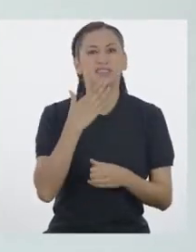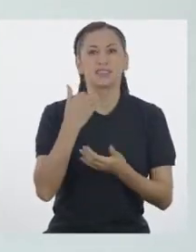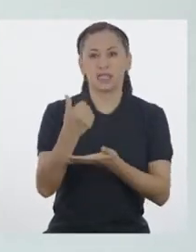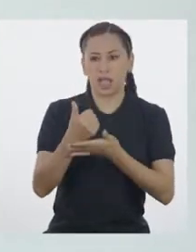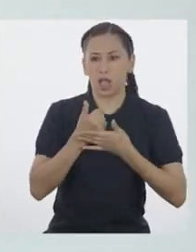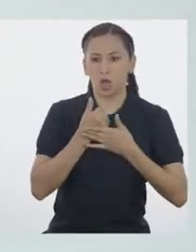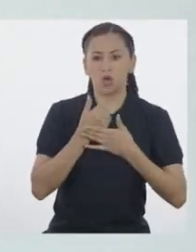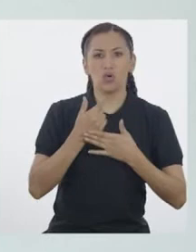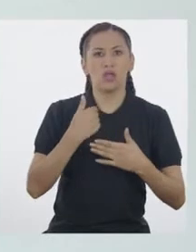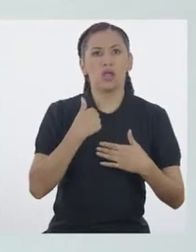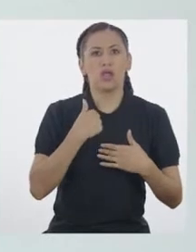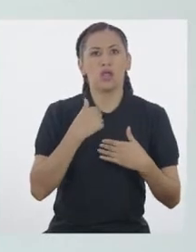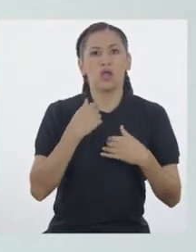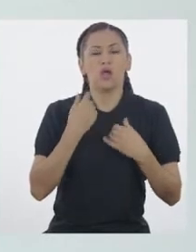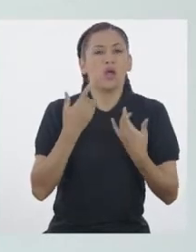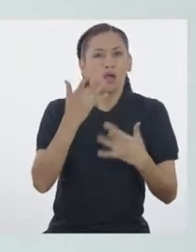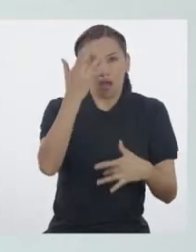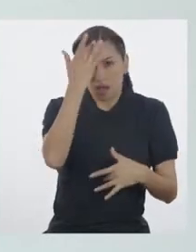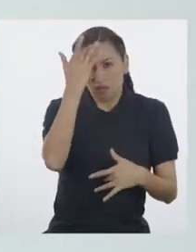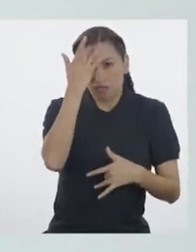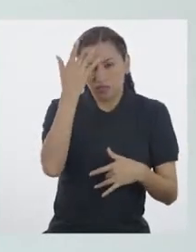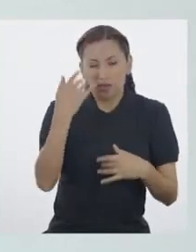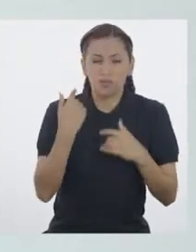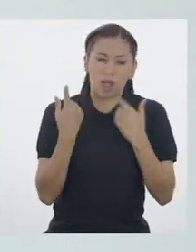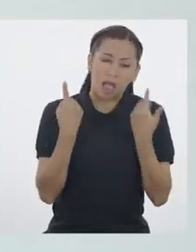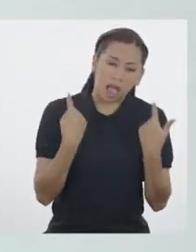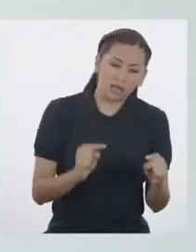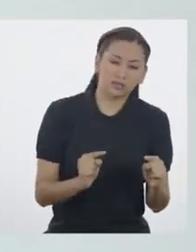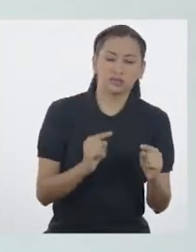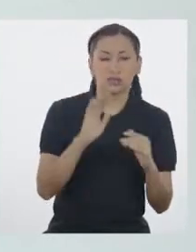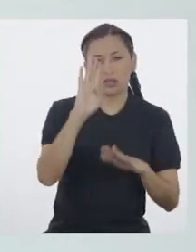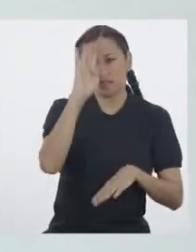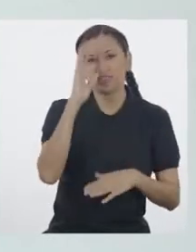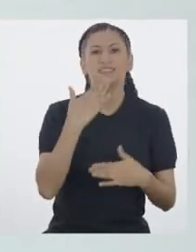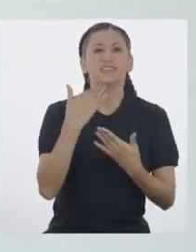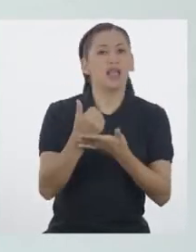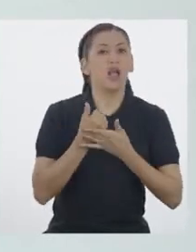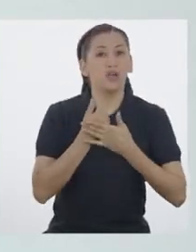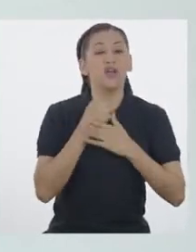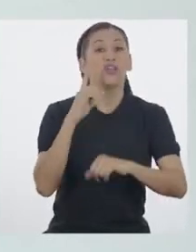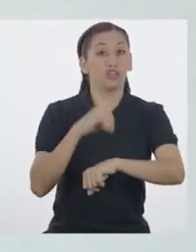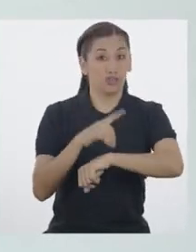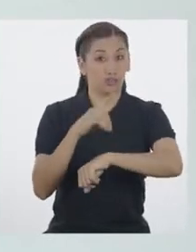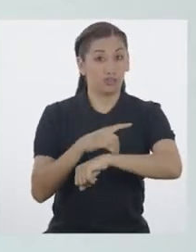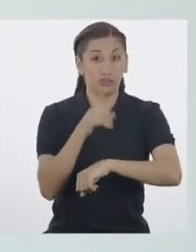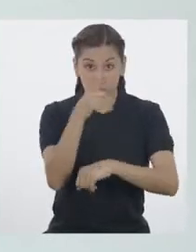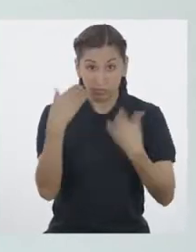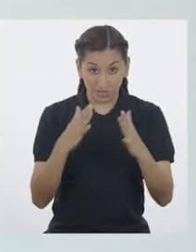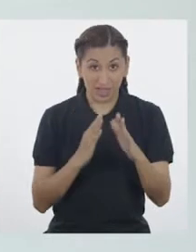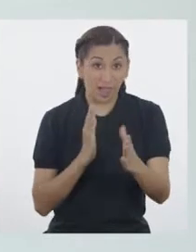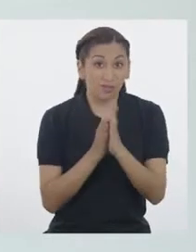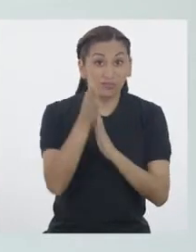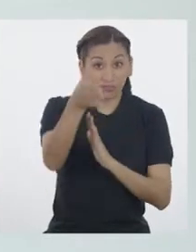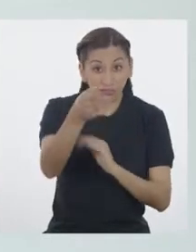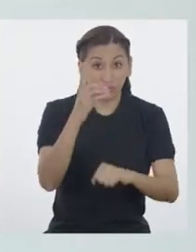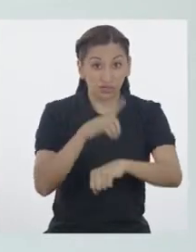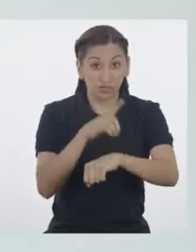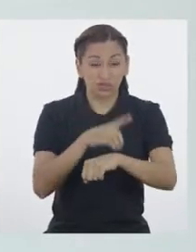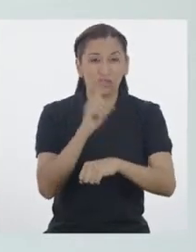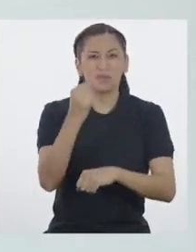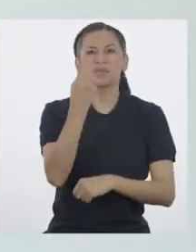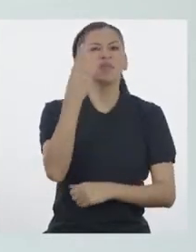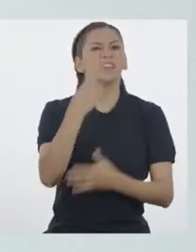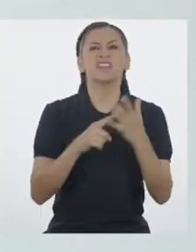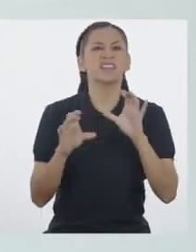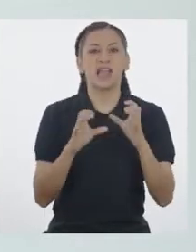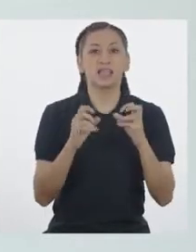curarnos cuando estamos enfermos o cuando alguien ha tenido un accidente. Son los doctores, ¿verdad? ¿Alguna vez han ido al doctor? ¿Recuerdan qué es lo